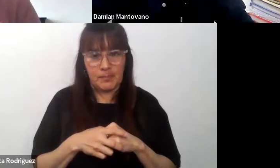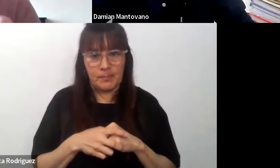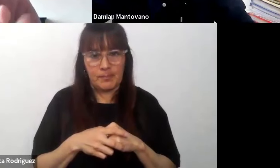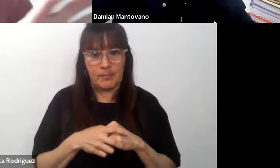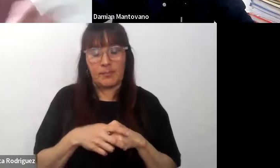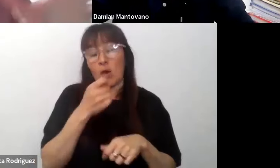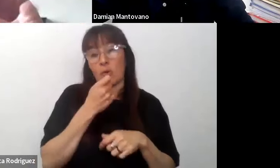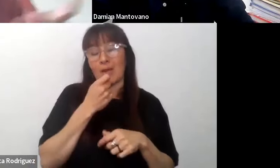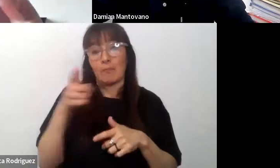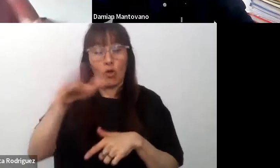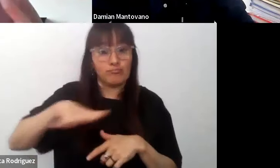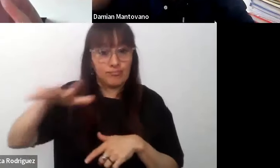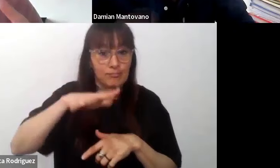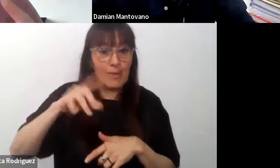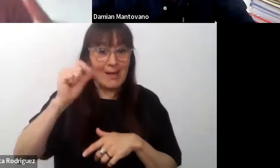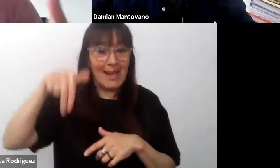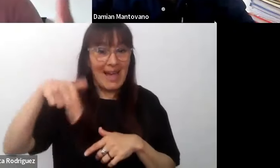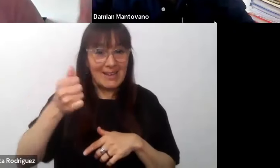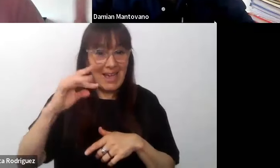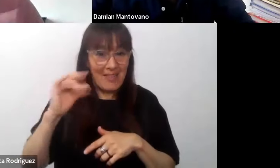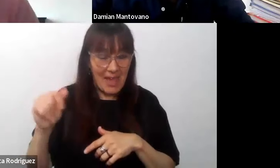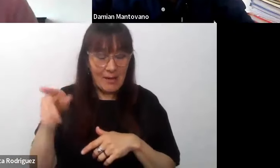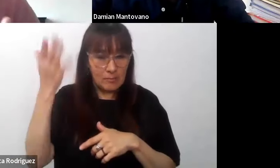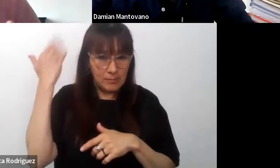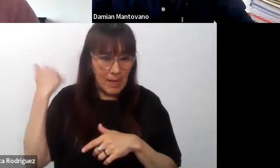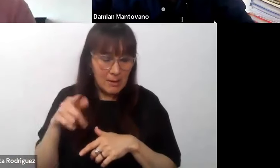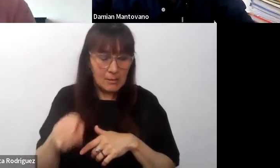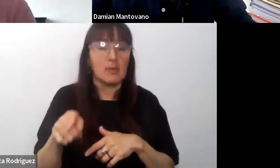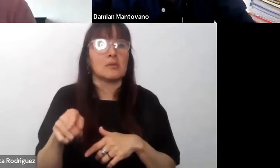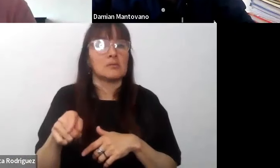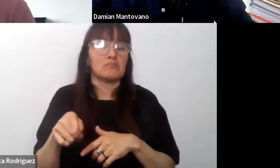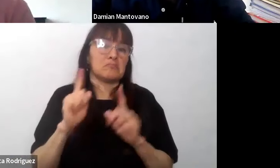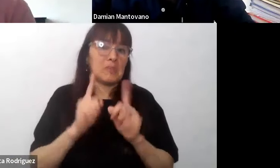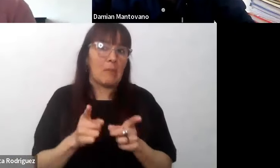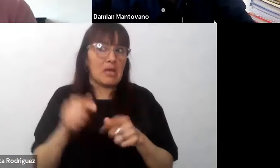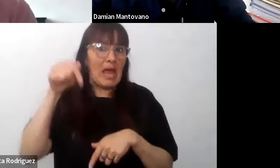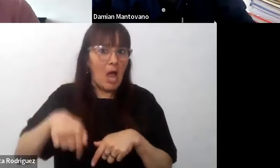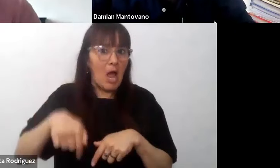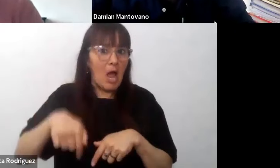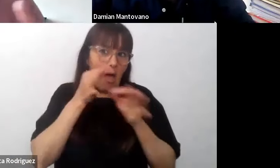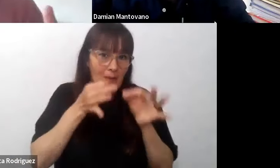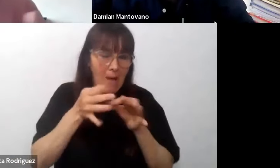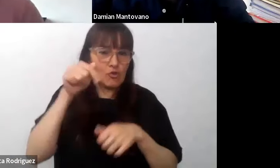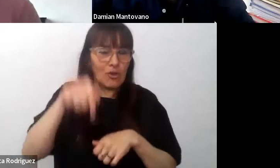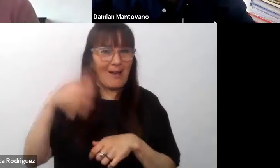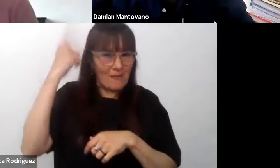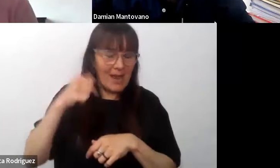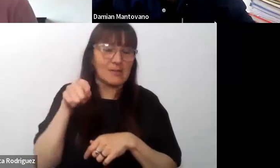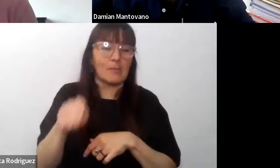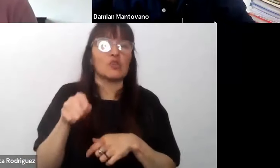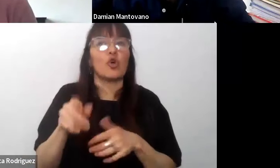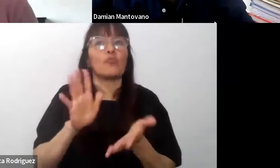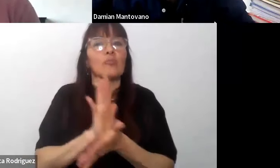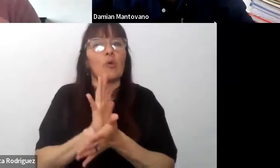Canadá por ejemplo esto se empieza a hablar de esto en Francia pero esto yo creo que van a ser los nuevos desafíos para ver